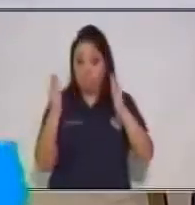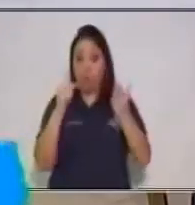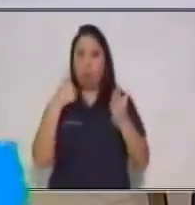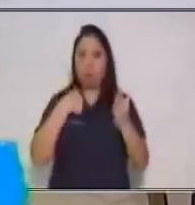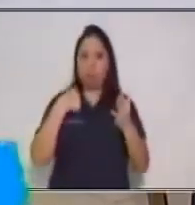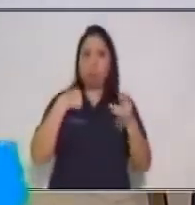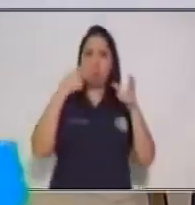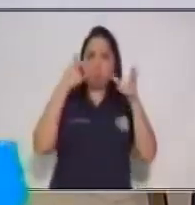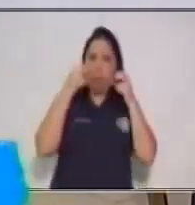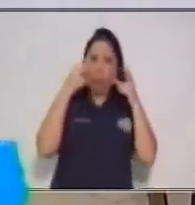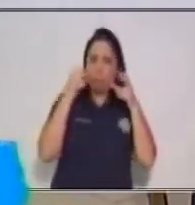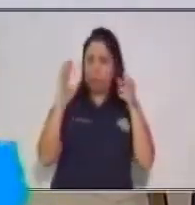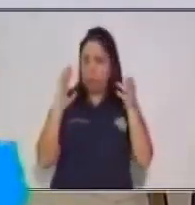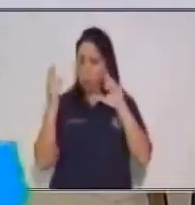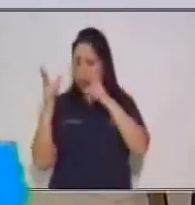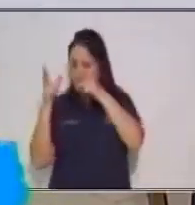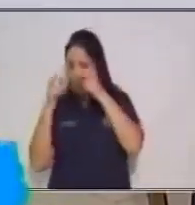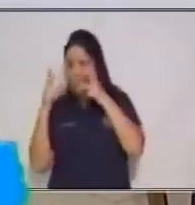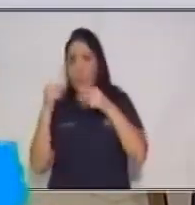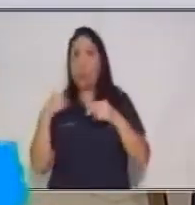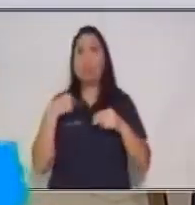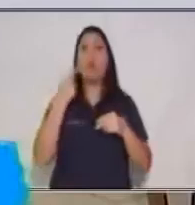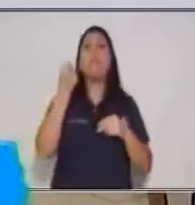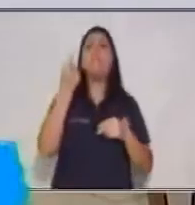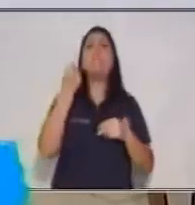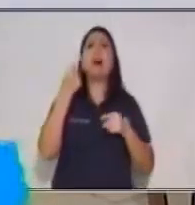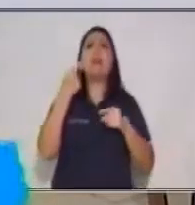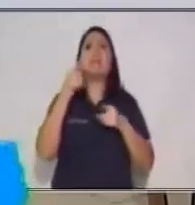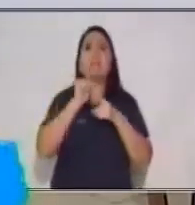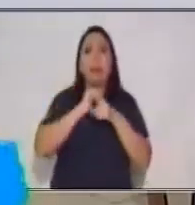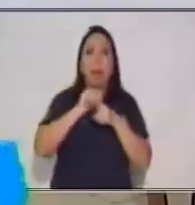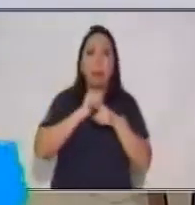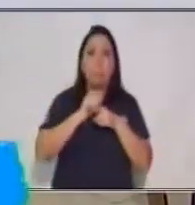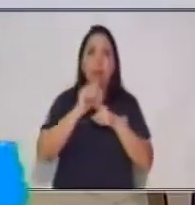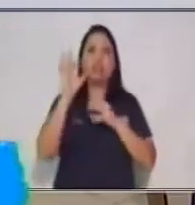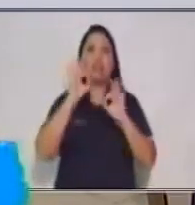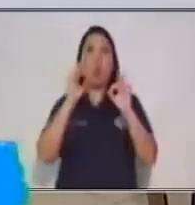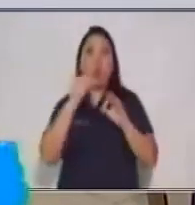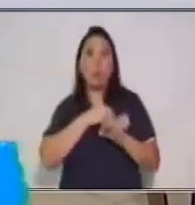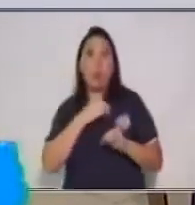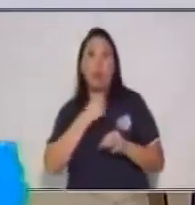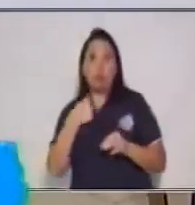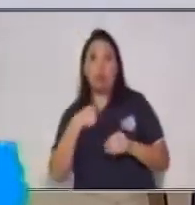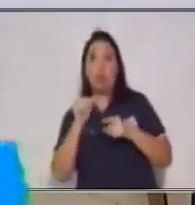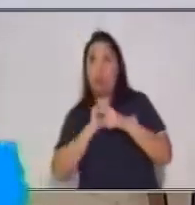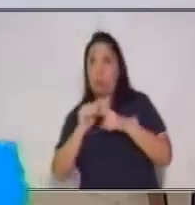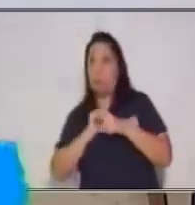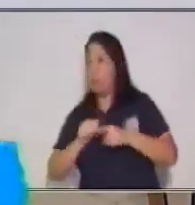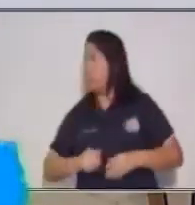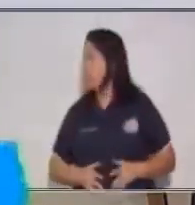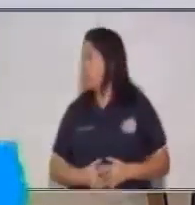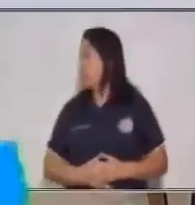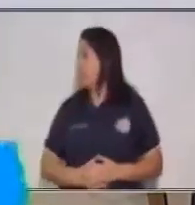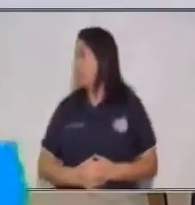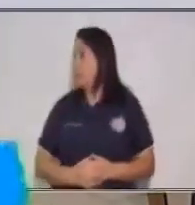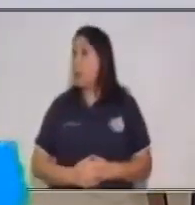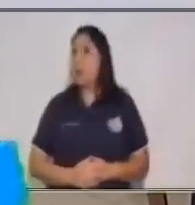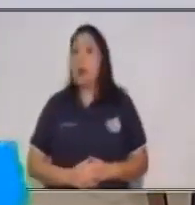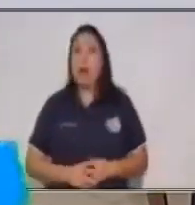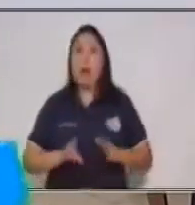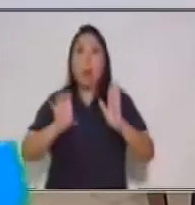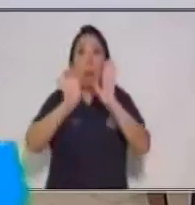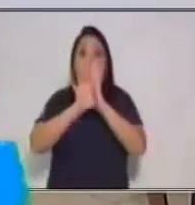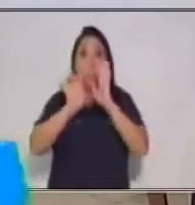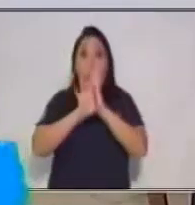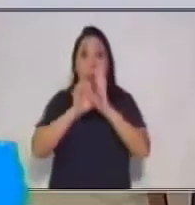y que también tú identifiques qué te falta reforzar o qué podrías reforzar. Entonces, para